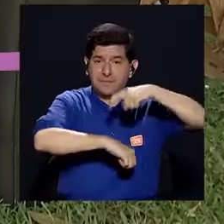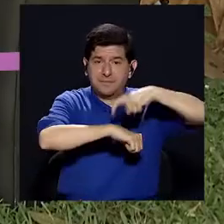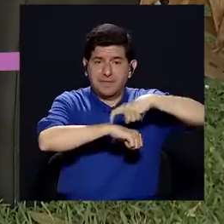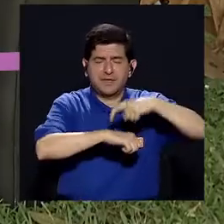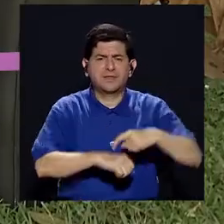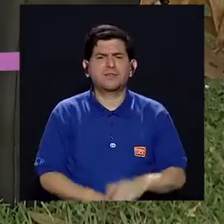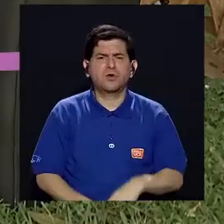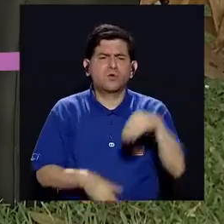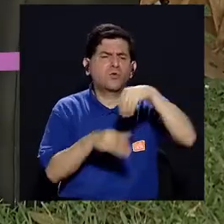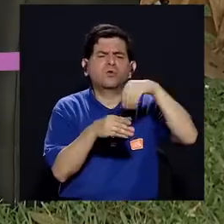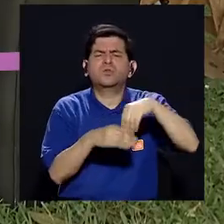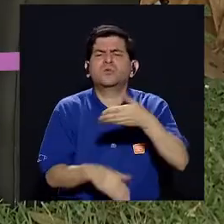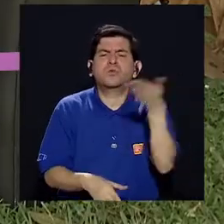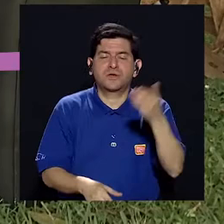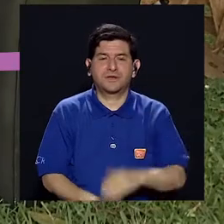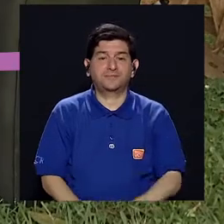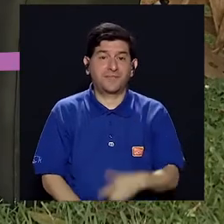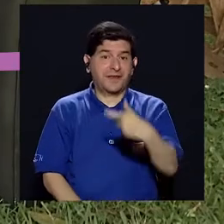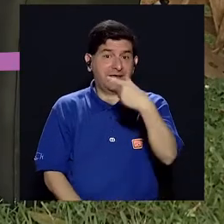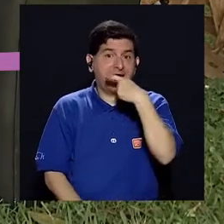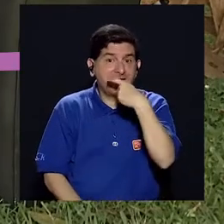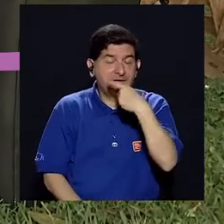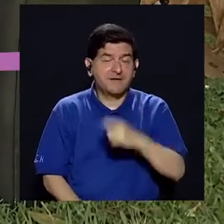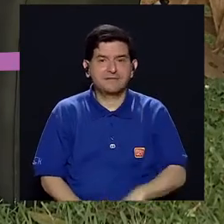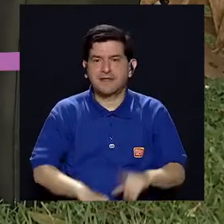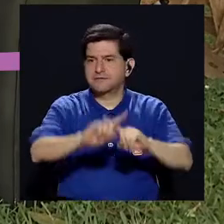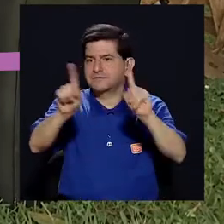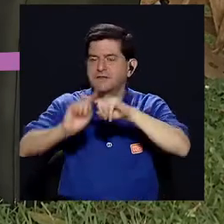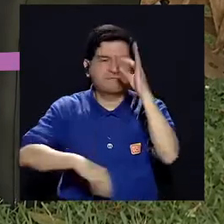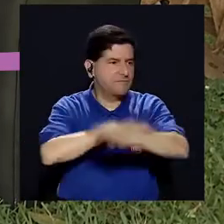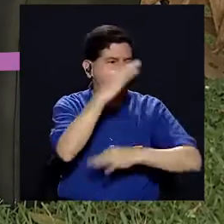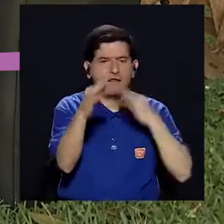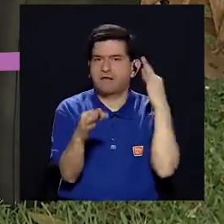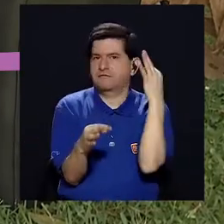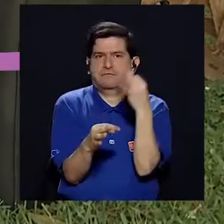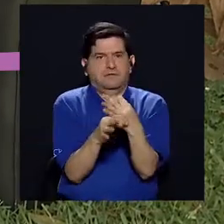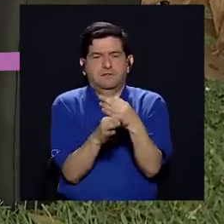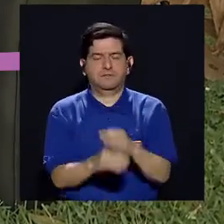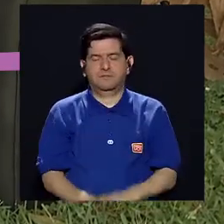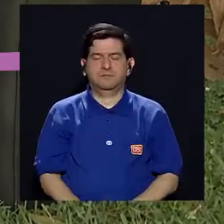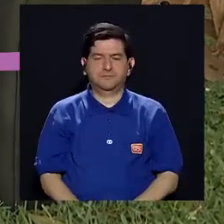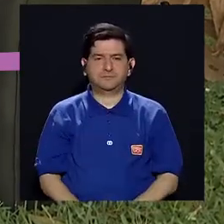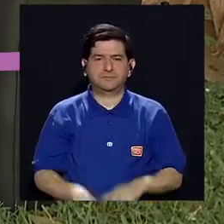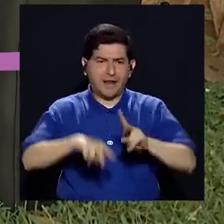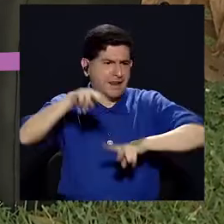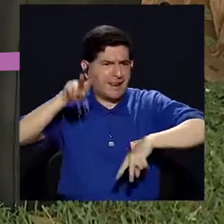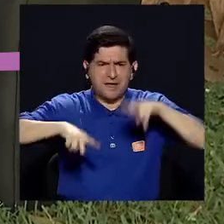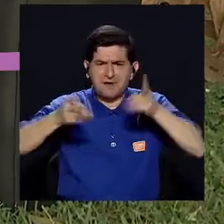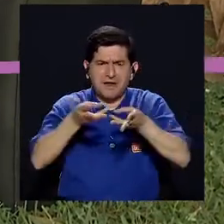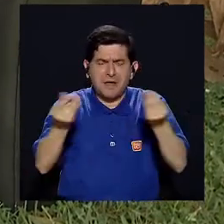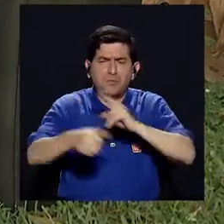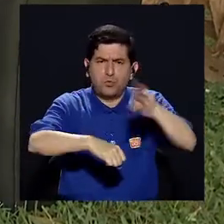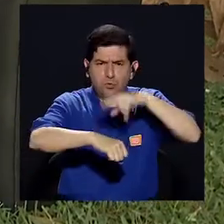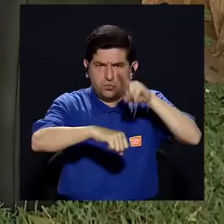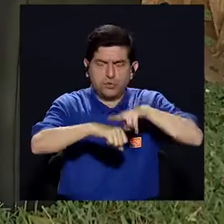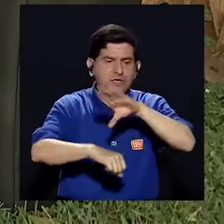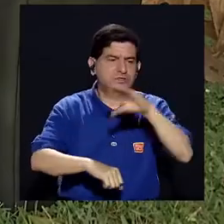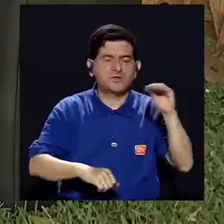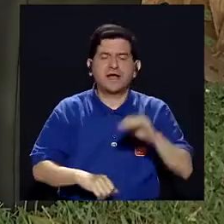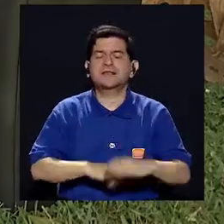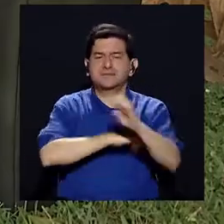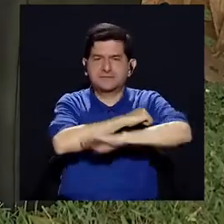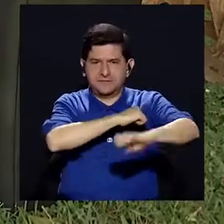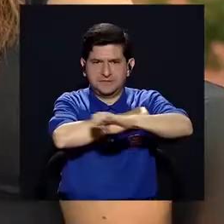merienda, ¿qué nos podría aportar, por ejemplo? Bueno, en las galletas hay una gama de variedad muy alta, ¿verdad?, y muy grande de productos